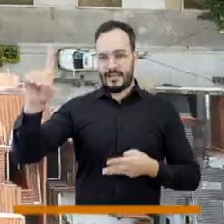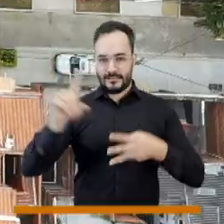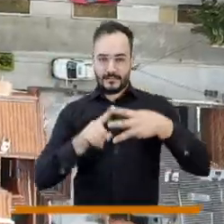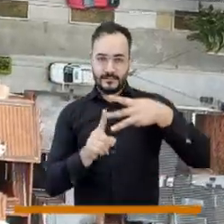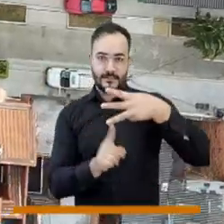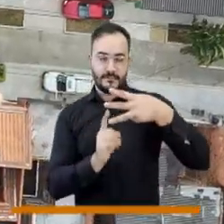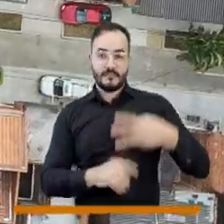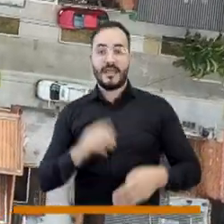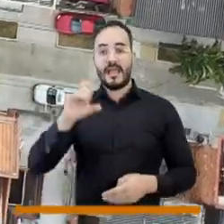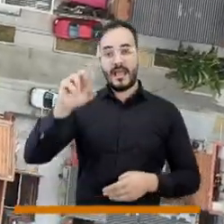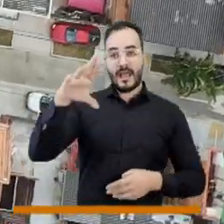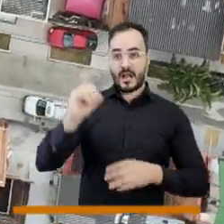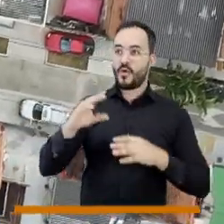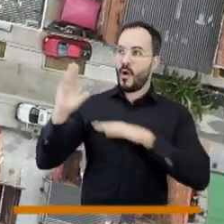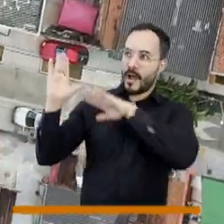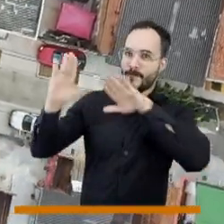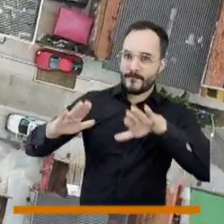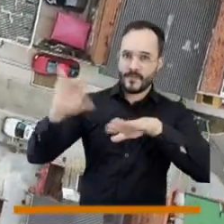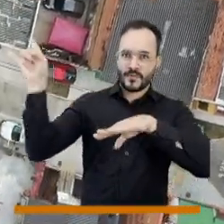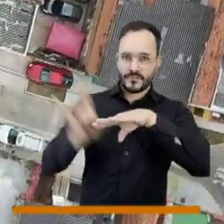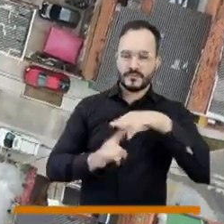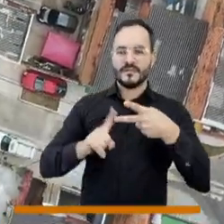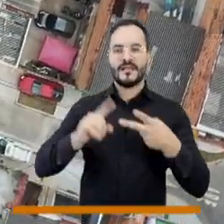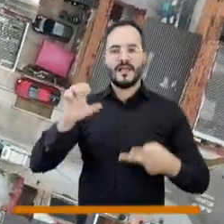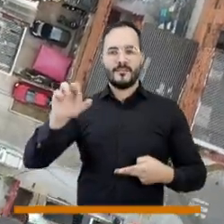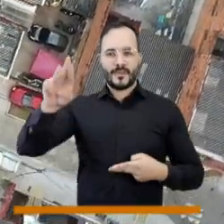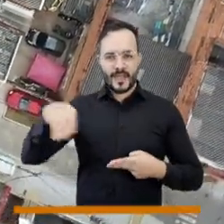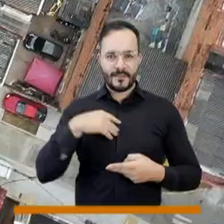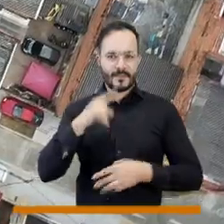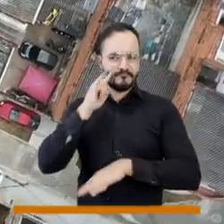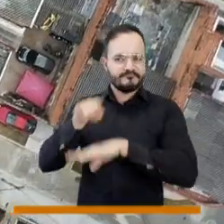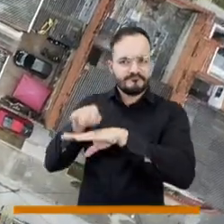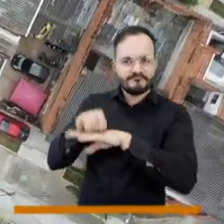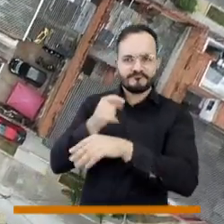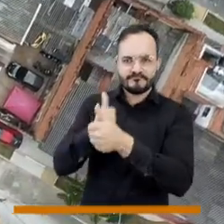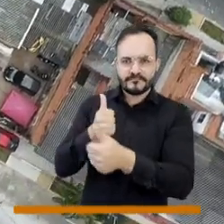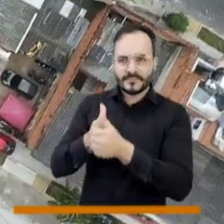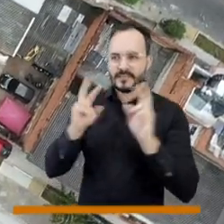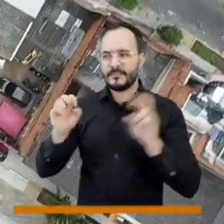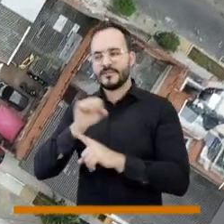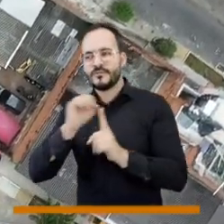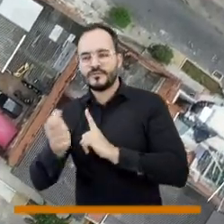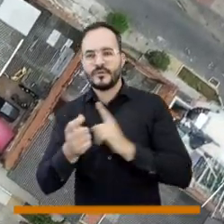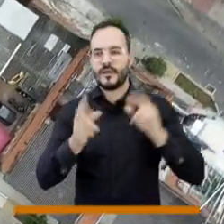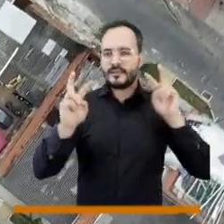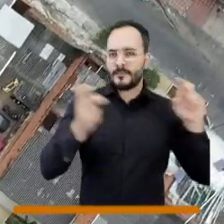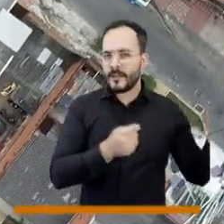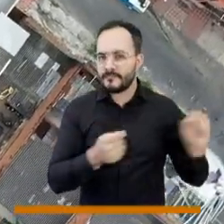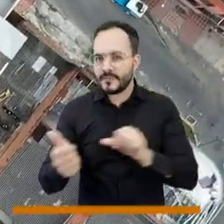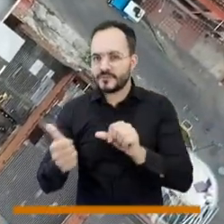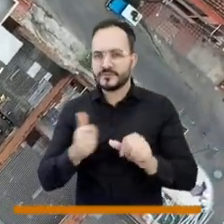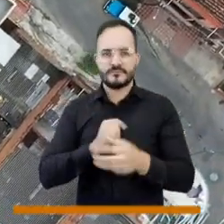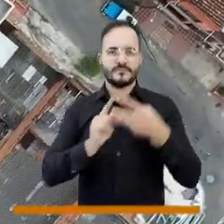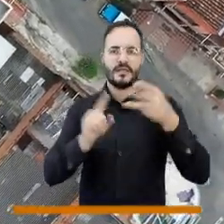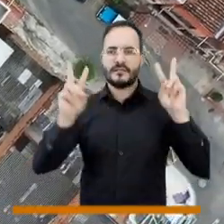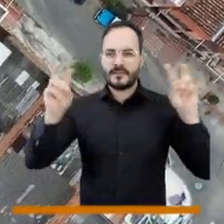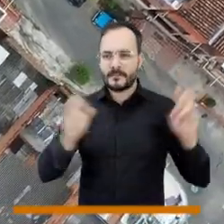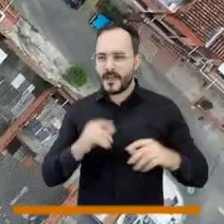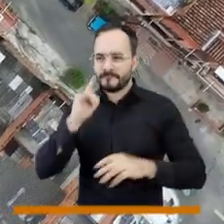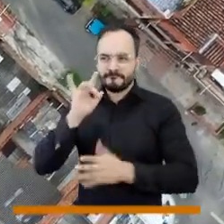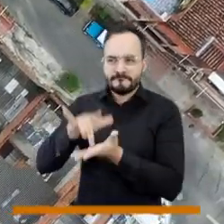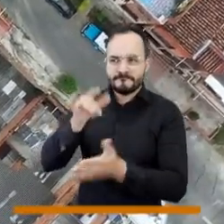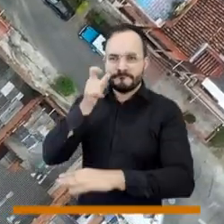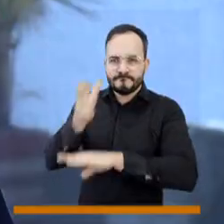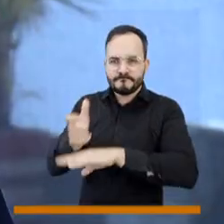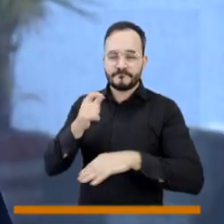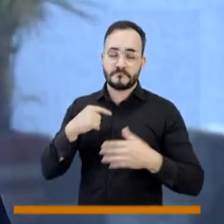digital ERCO fue quien instaló los paneles EPM es quien ha estado al frente del proceso social patrocinio e intervención en general en